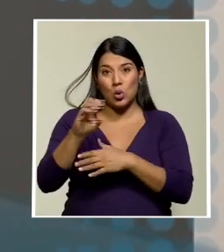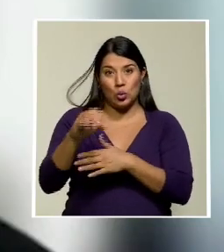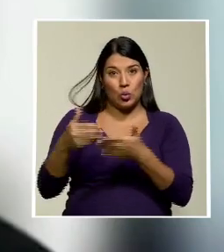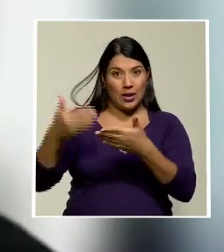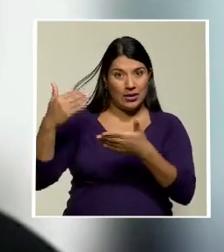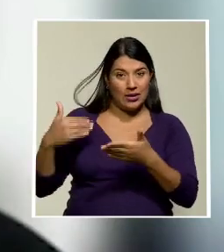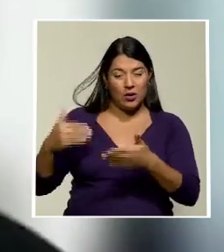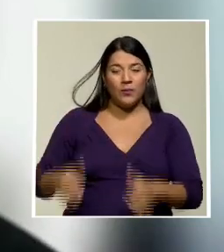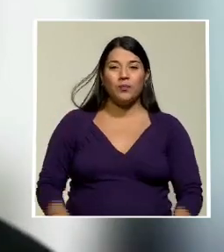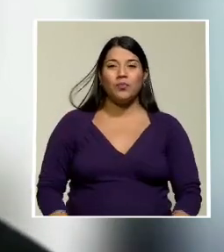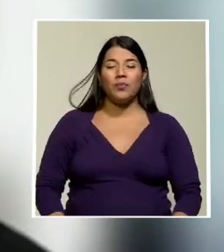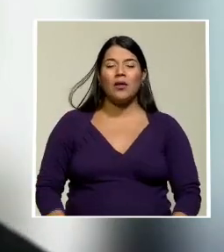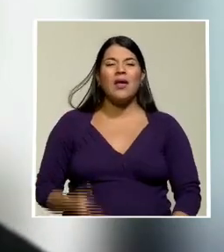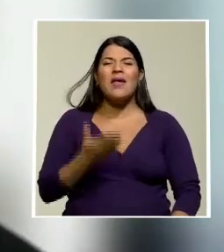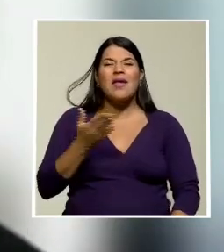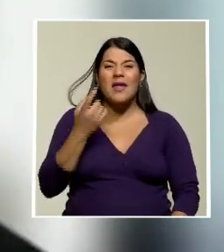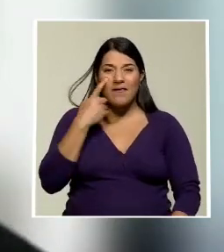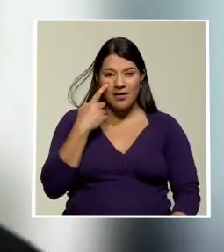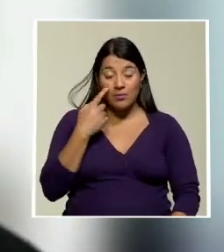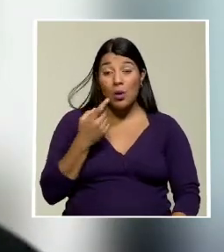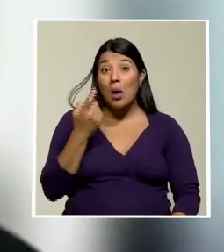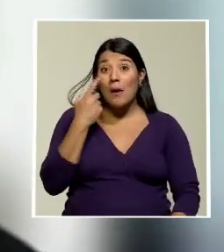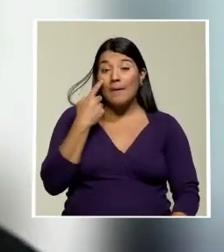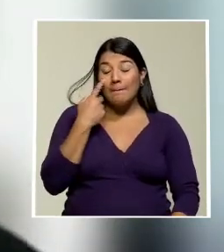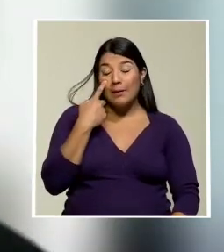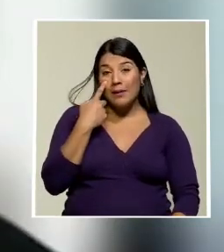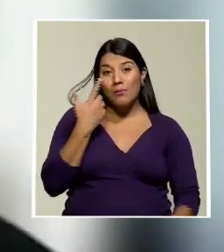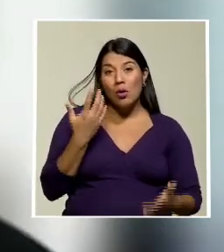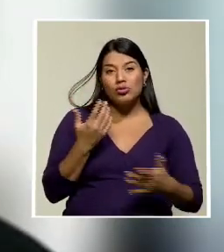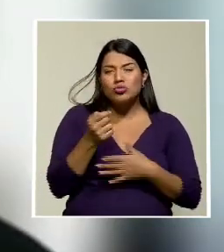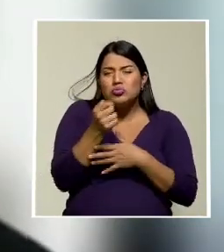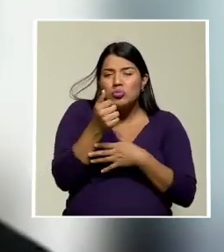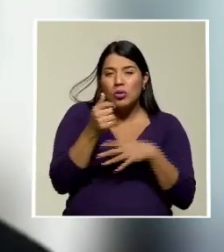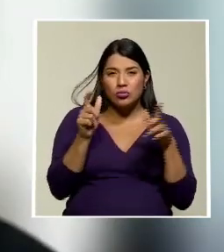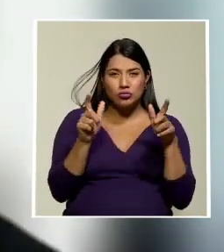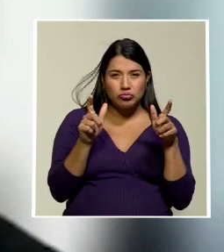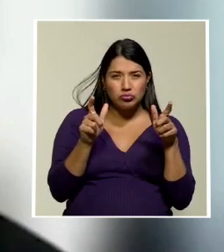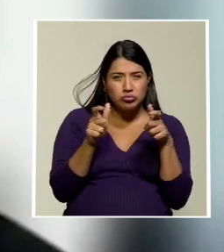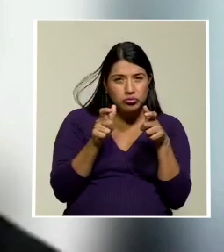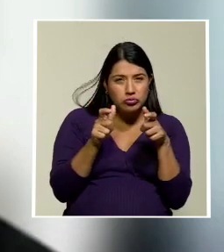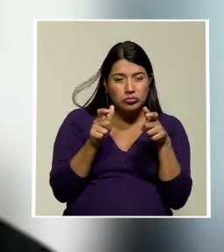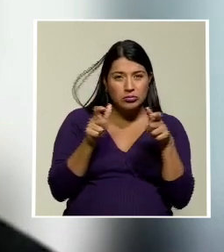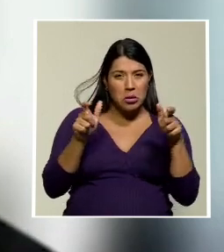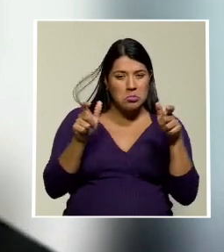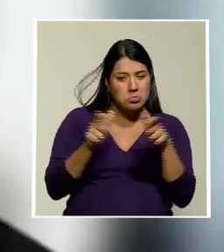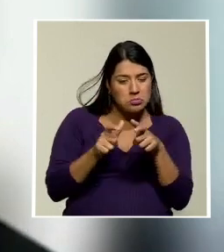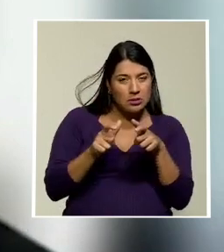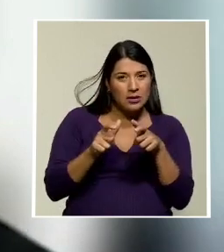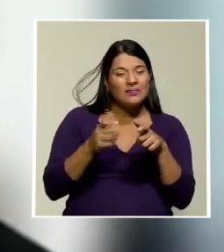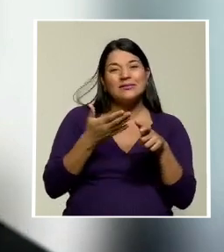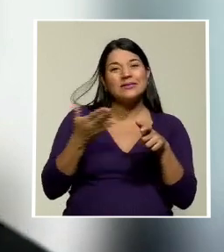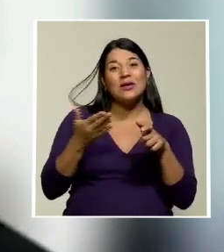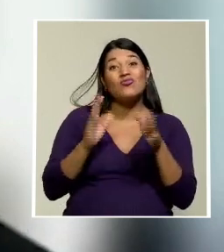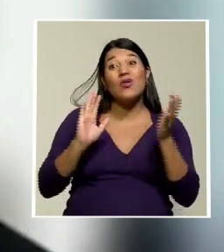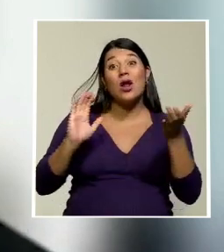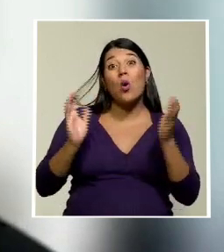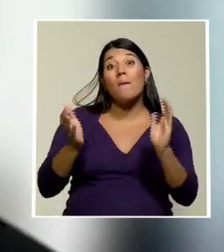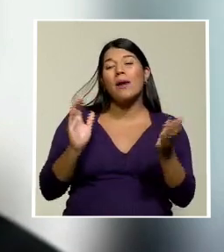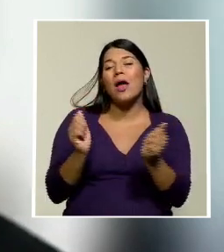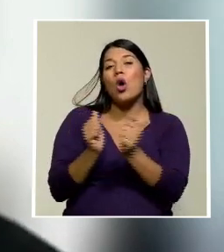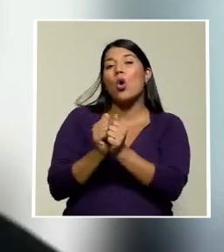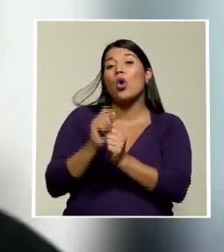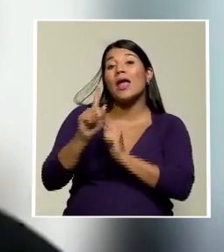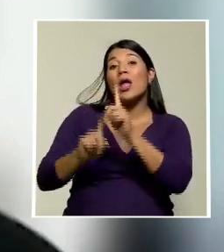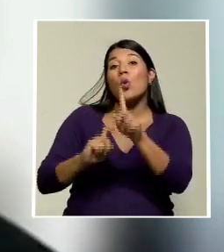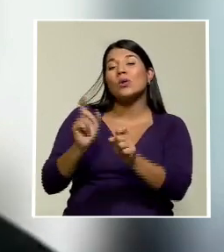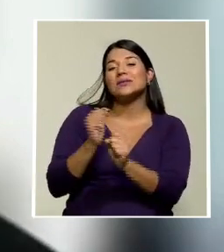Aquí lo que vemos es que hay una leve disminución de la encuesta de agosto a la de